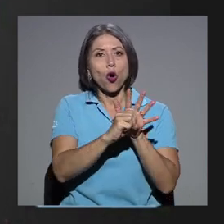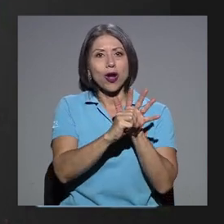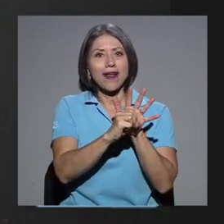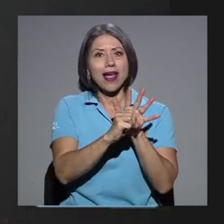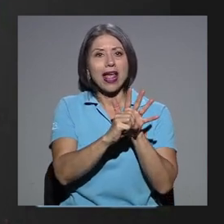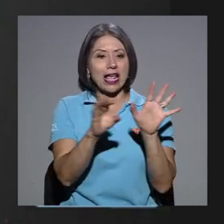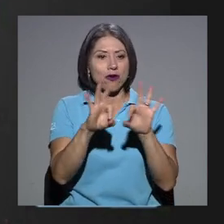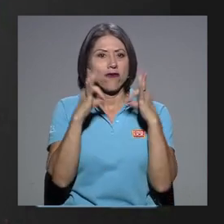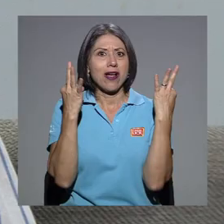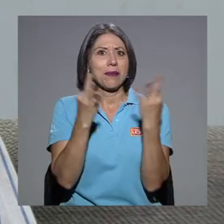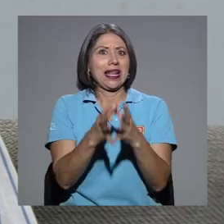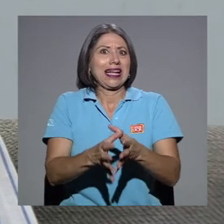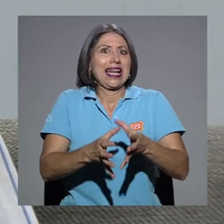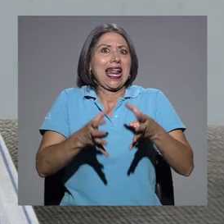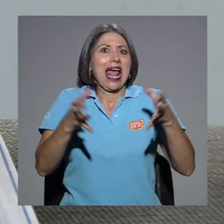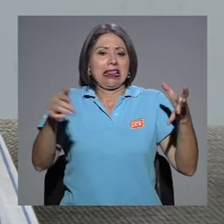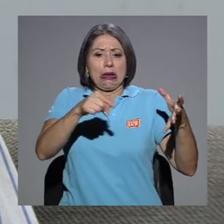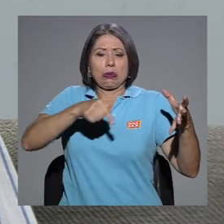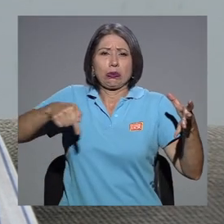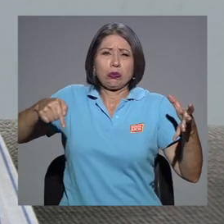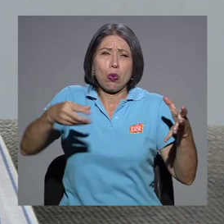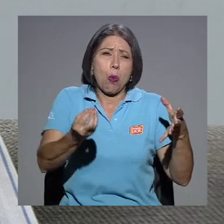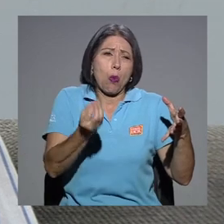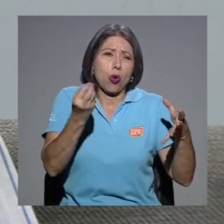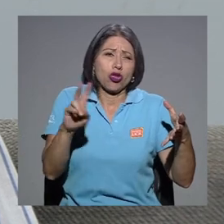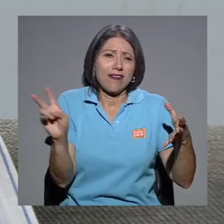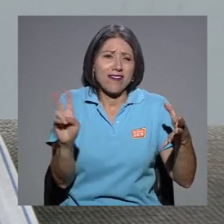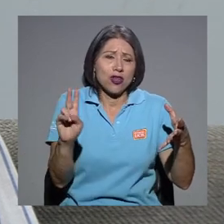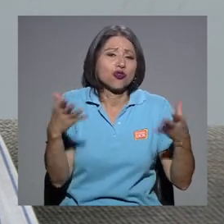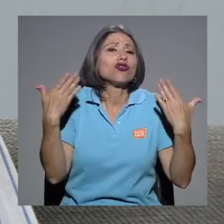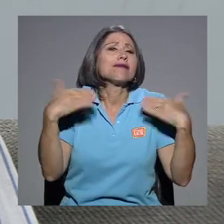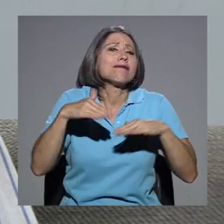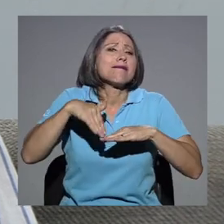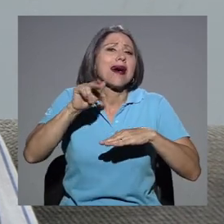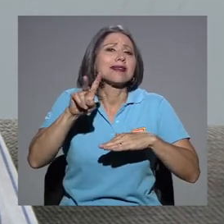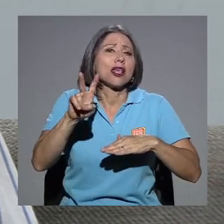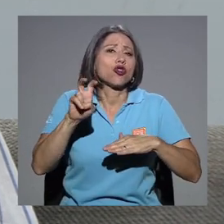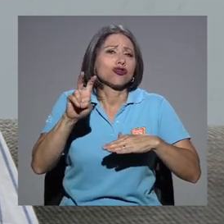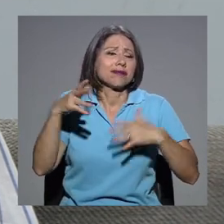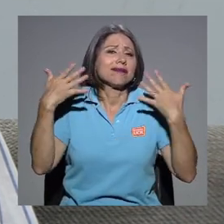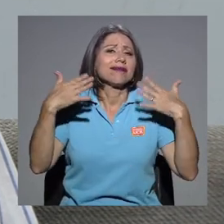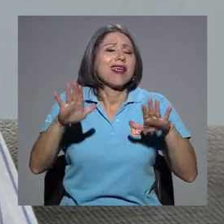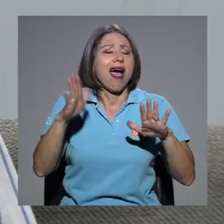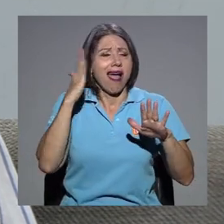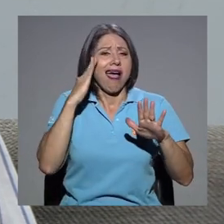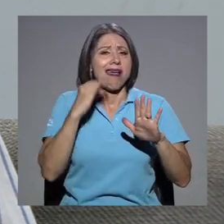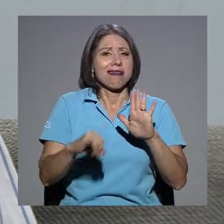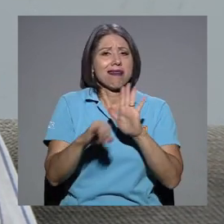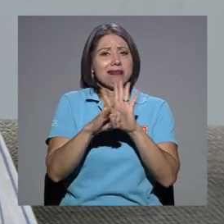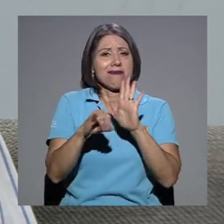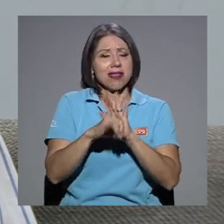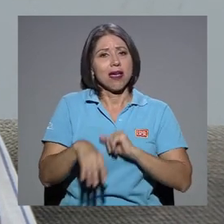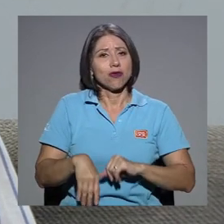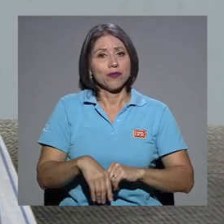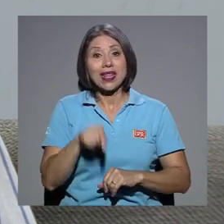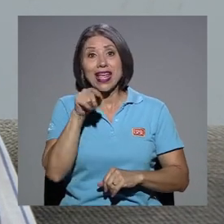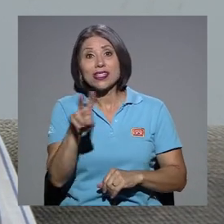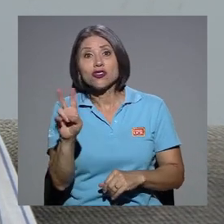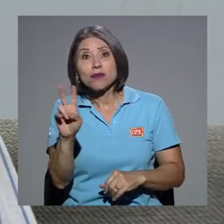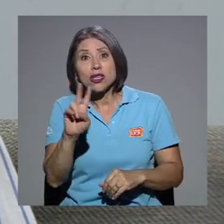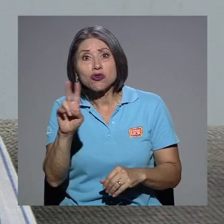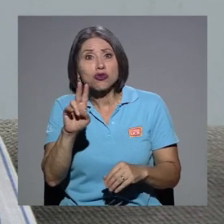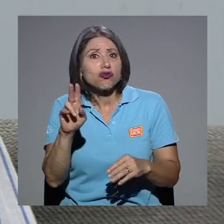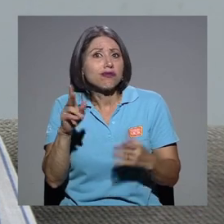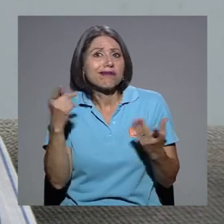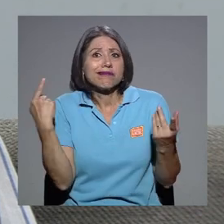virus, más de 200 que ya se han identificado, y son virus que normalmente lo